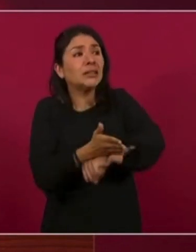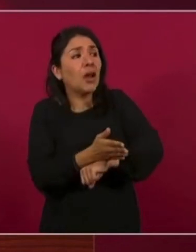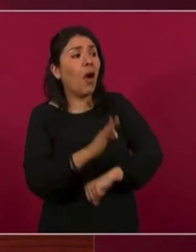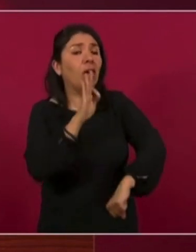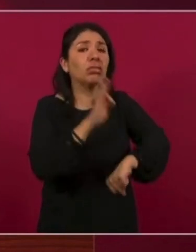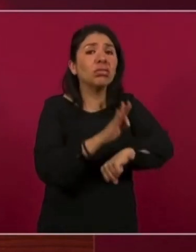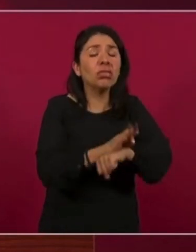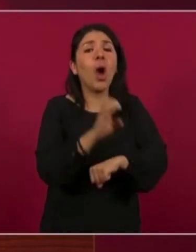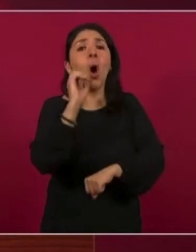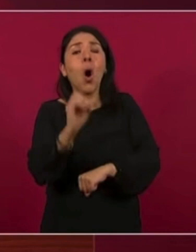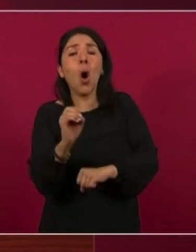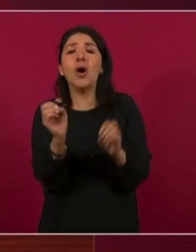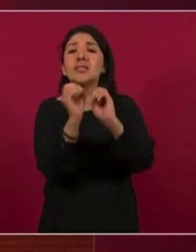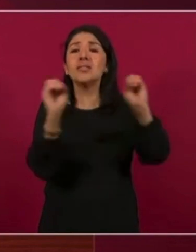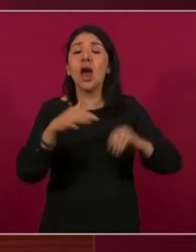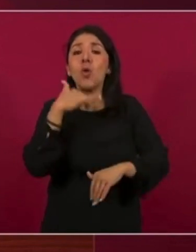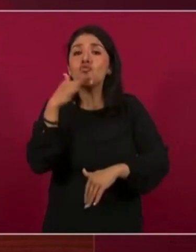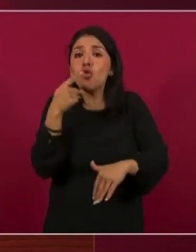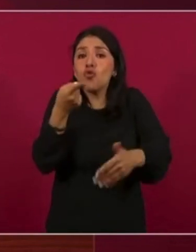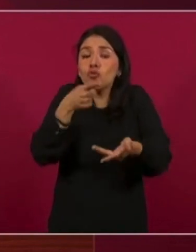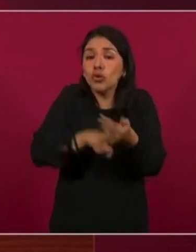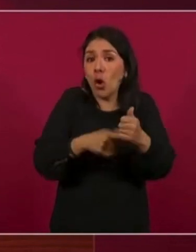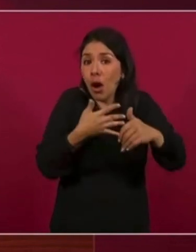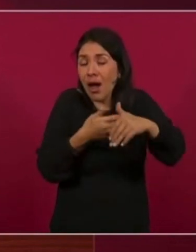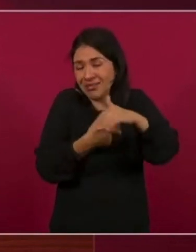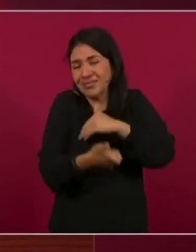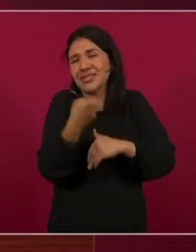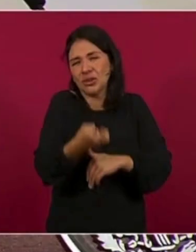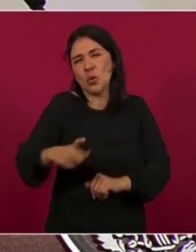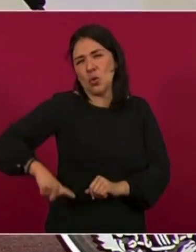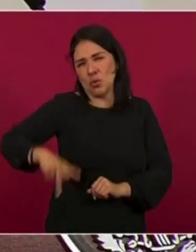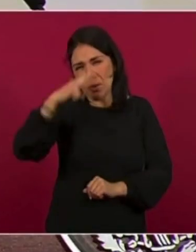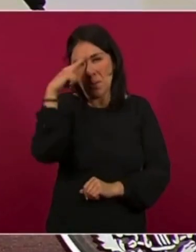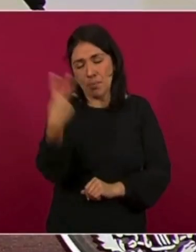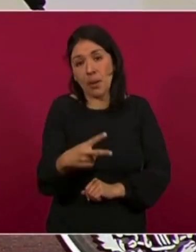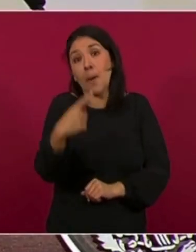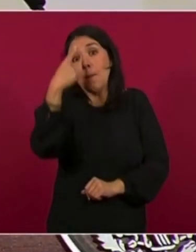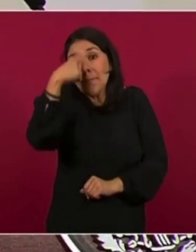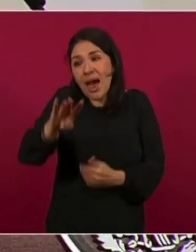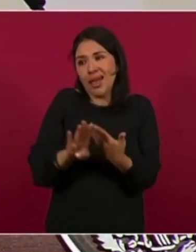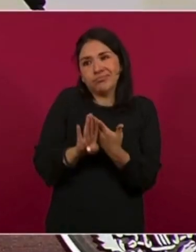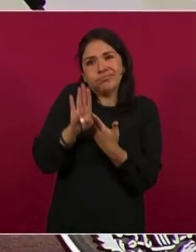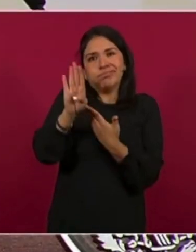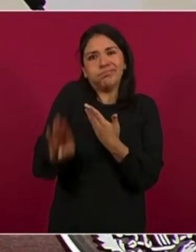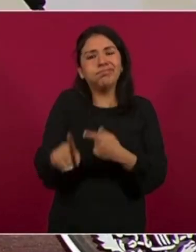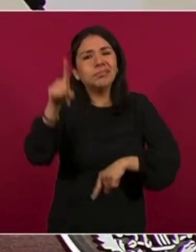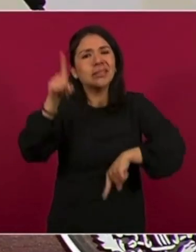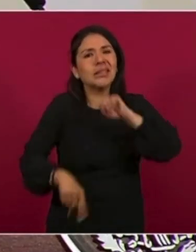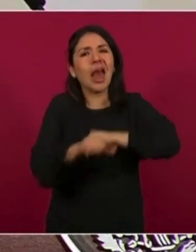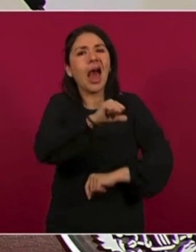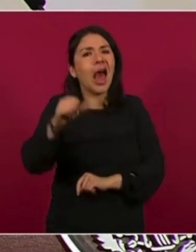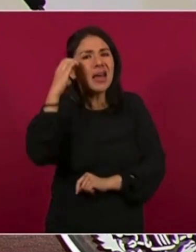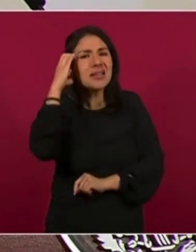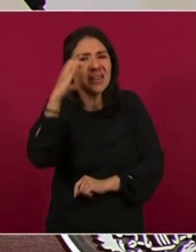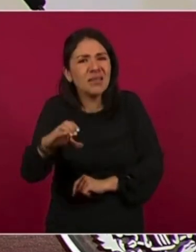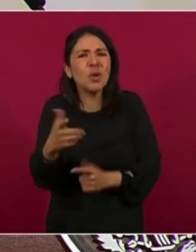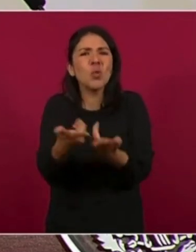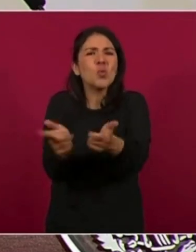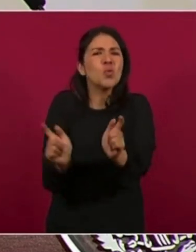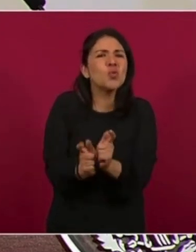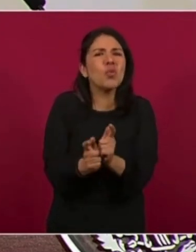corrupción del Gobierno de México para combatir al crimen y al crimen